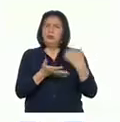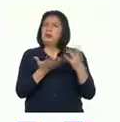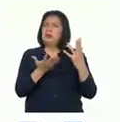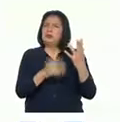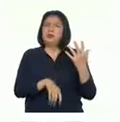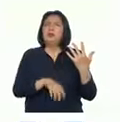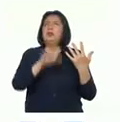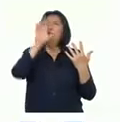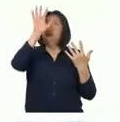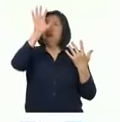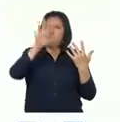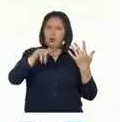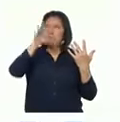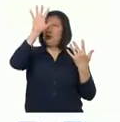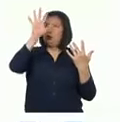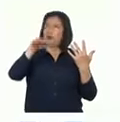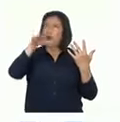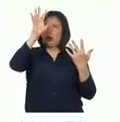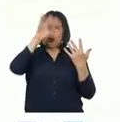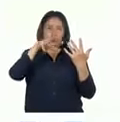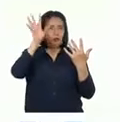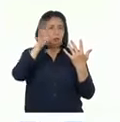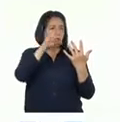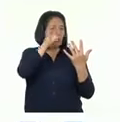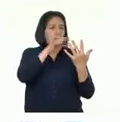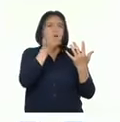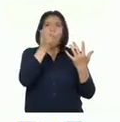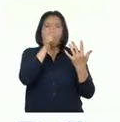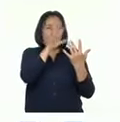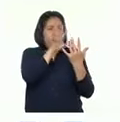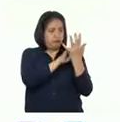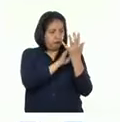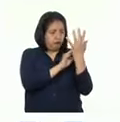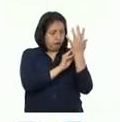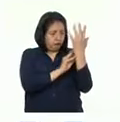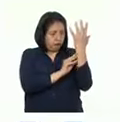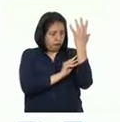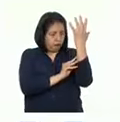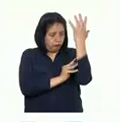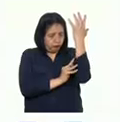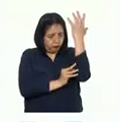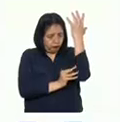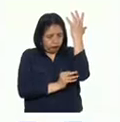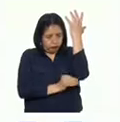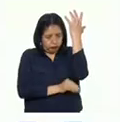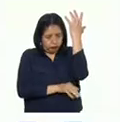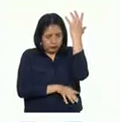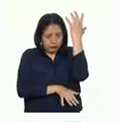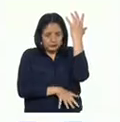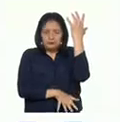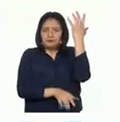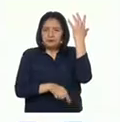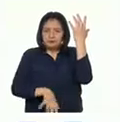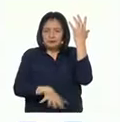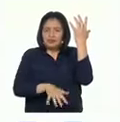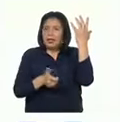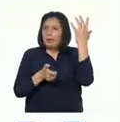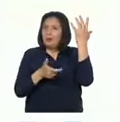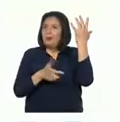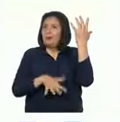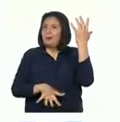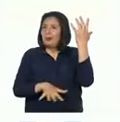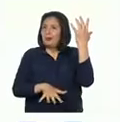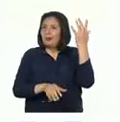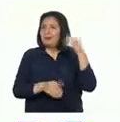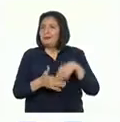retienen el agua de la lluvia y permiten que ésta se filtre hacia las aguas subterráneas